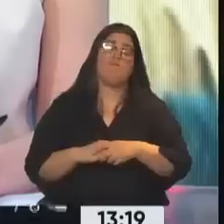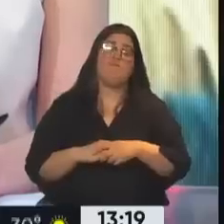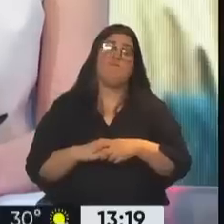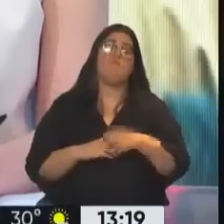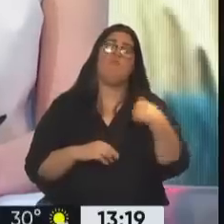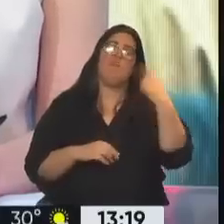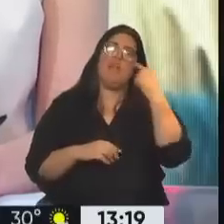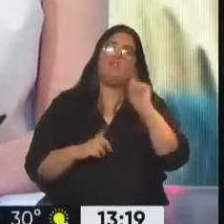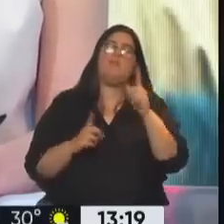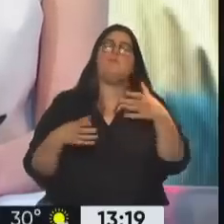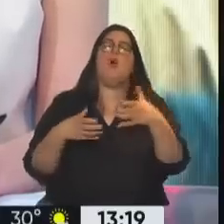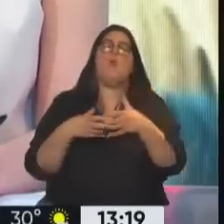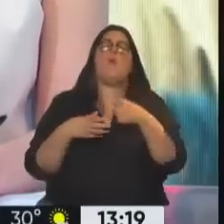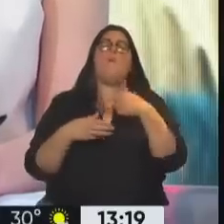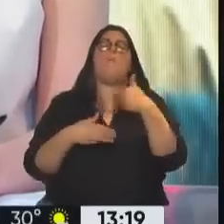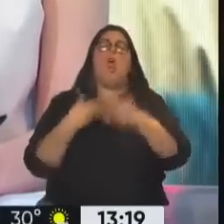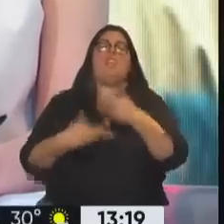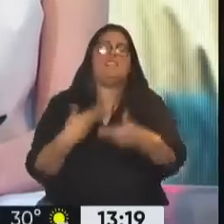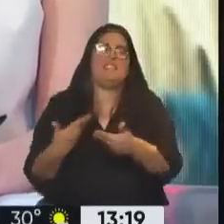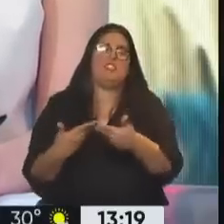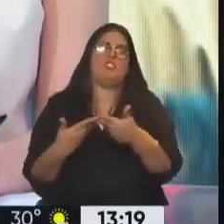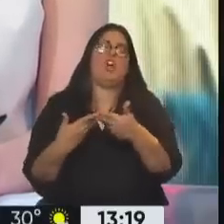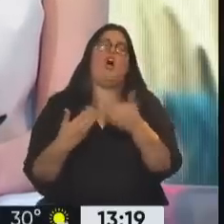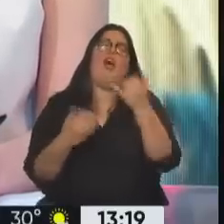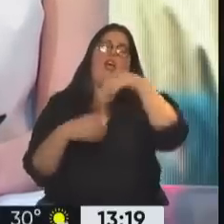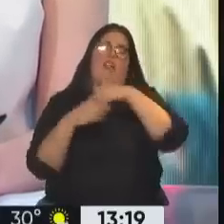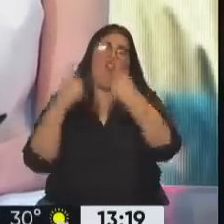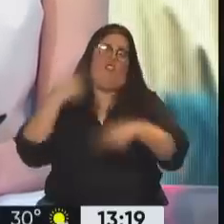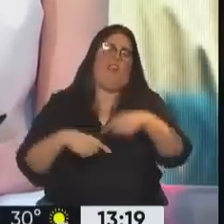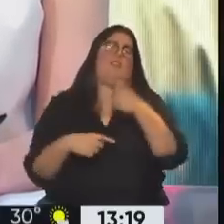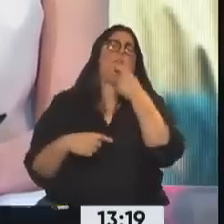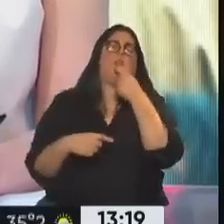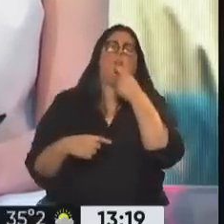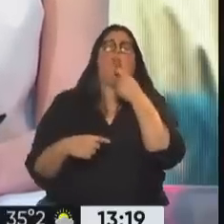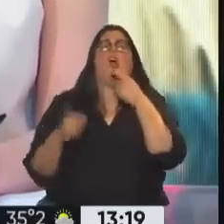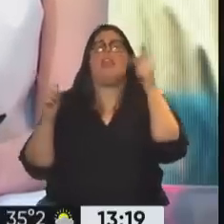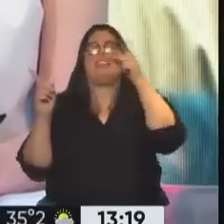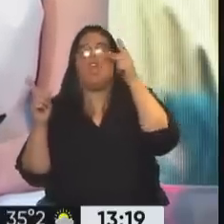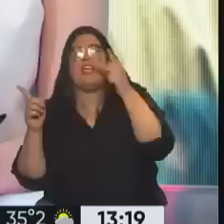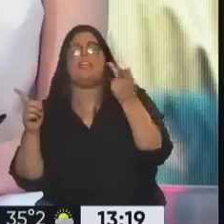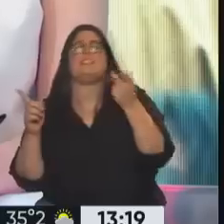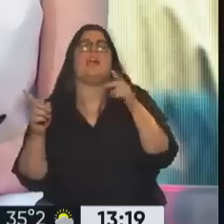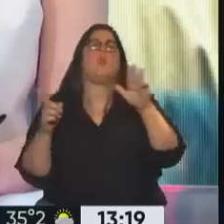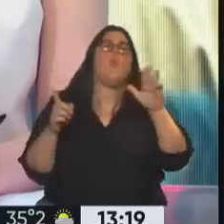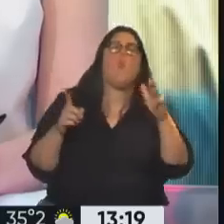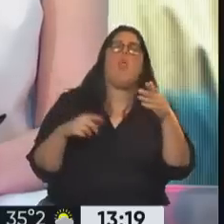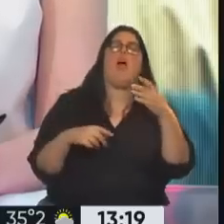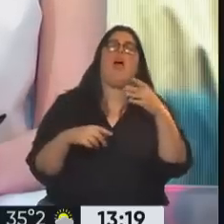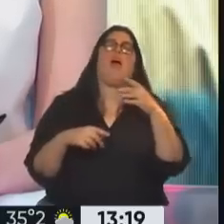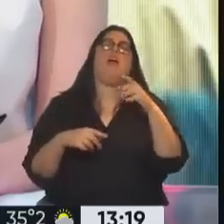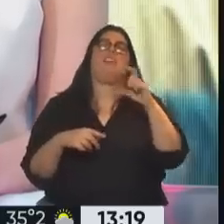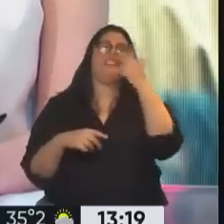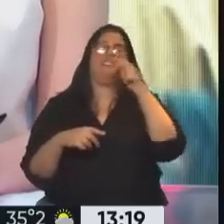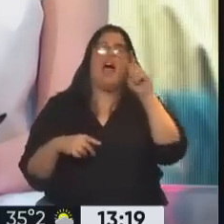heterogénea. La primera ola progresista, por supuesto, que había diferencia entre Néstor Kirchner y quien le habla, con Lula, con Chávez, pero había